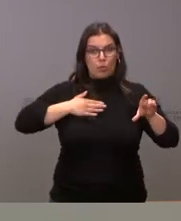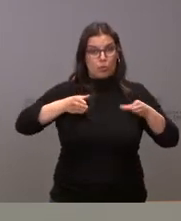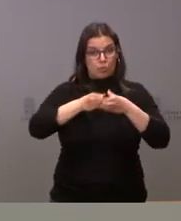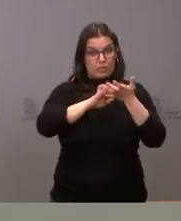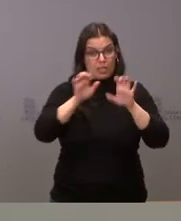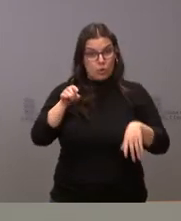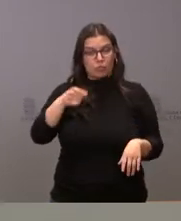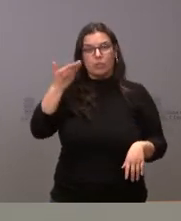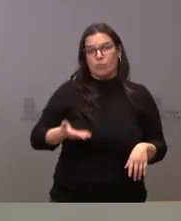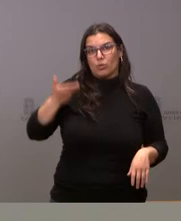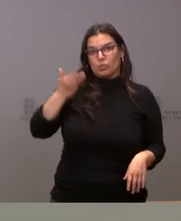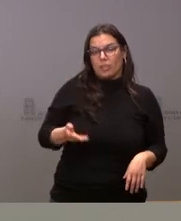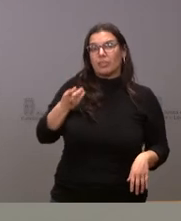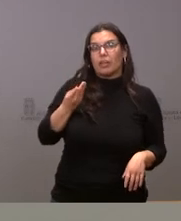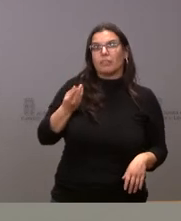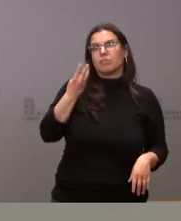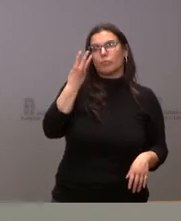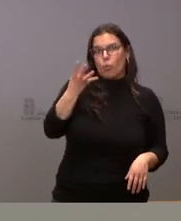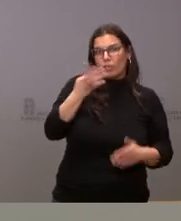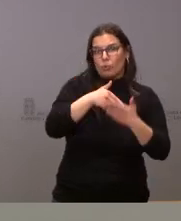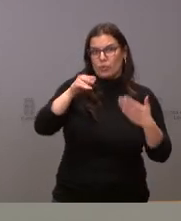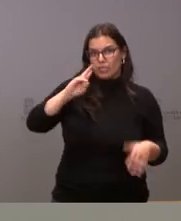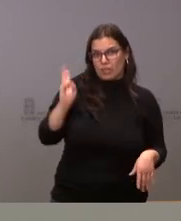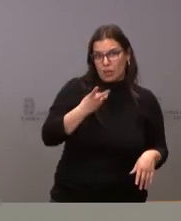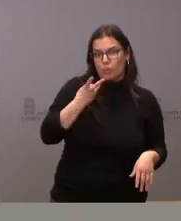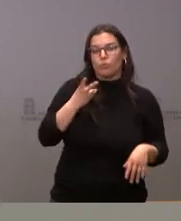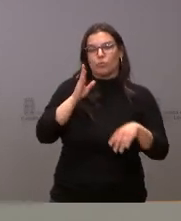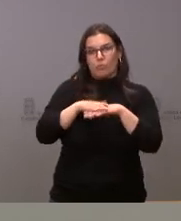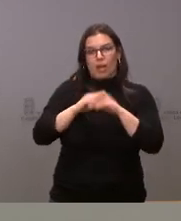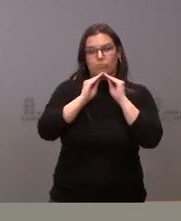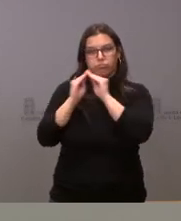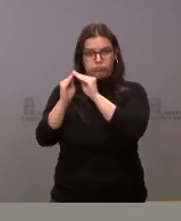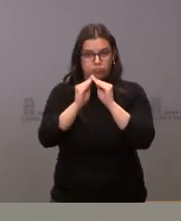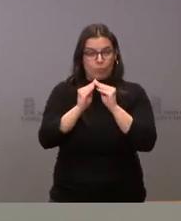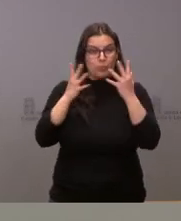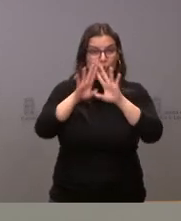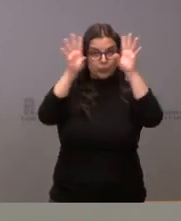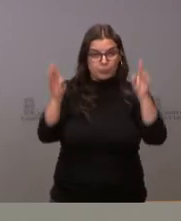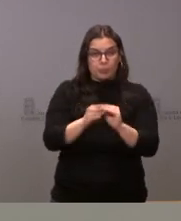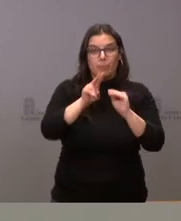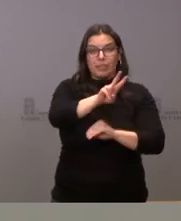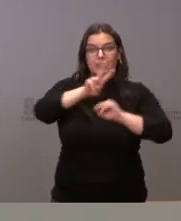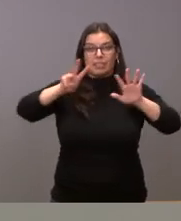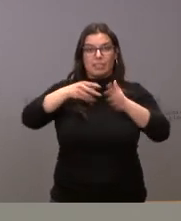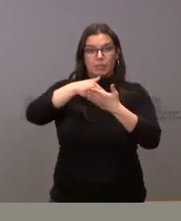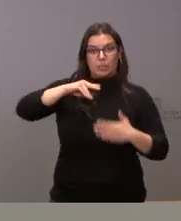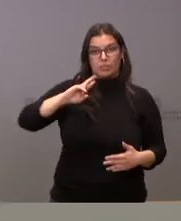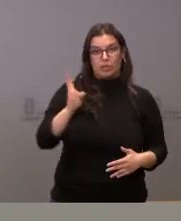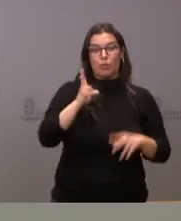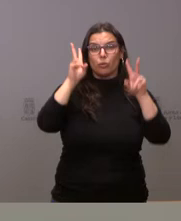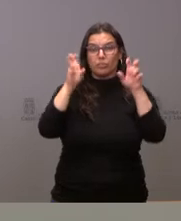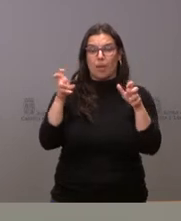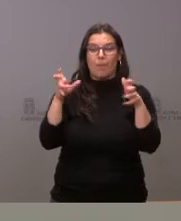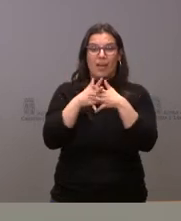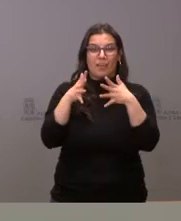Castilla y León. Y aquí añadimos estos 4 millones de euros para estas actuaciones. Por tanto, en conjunto, 27 millones de euros en materia de